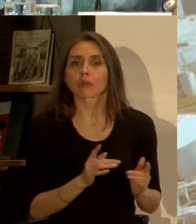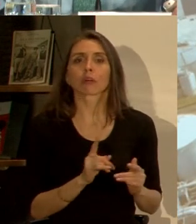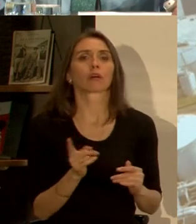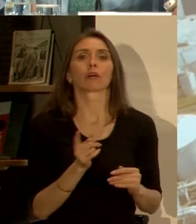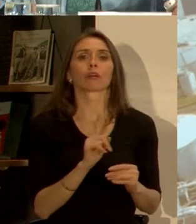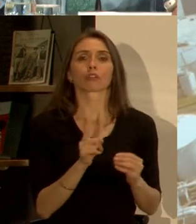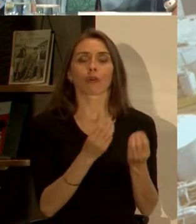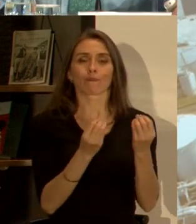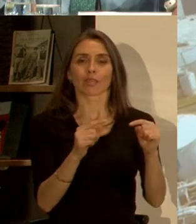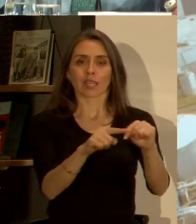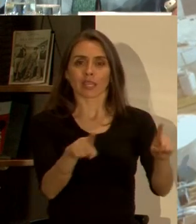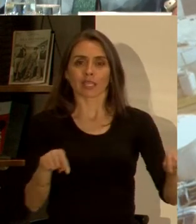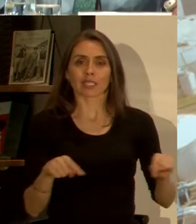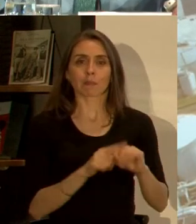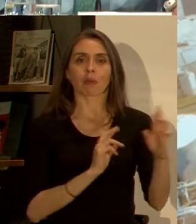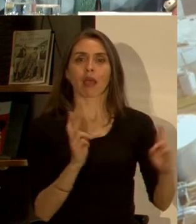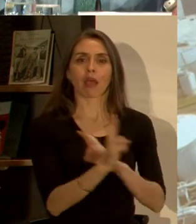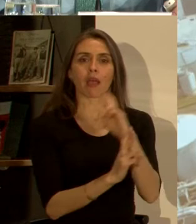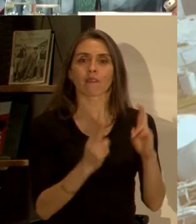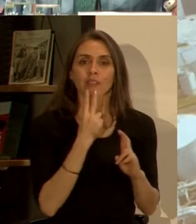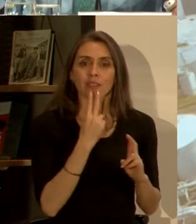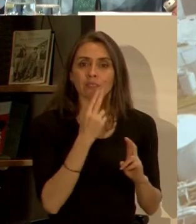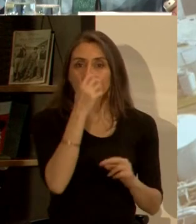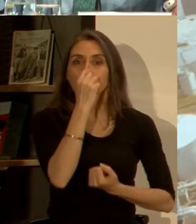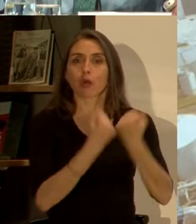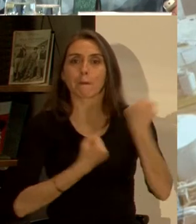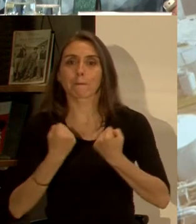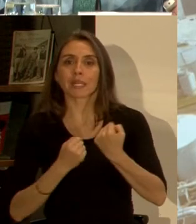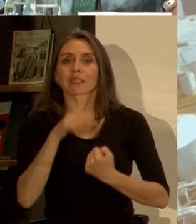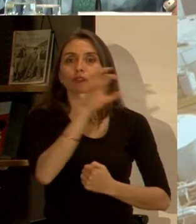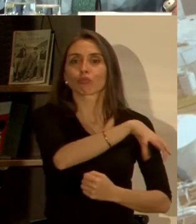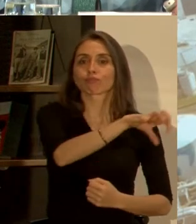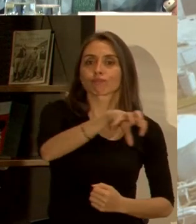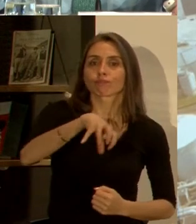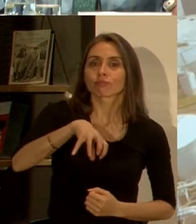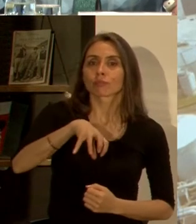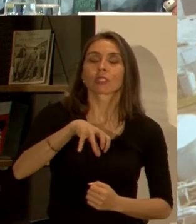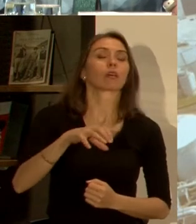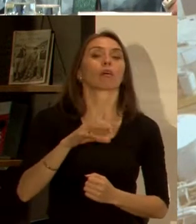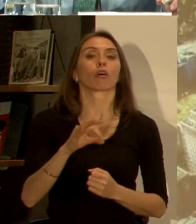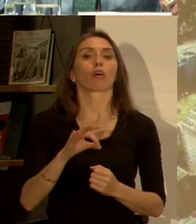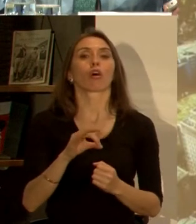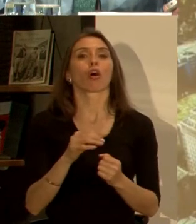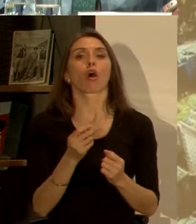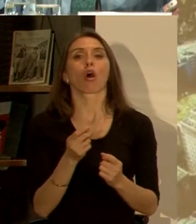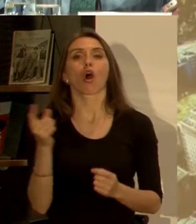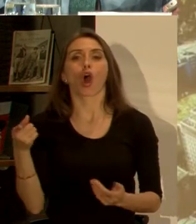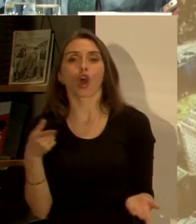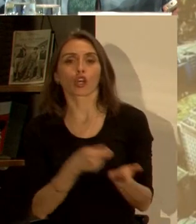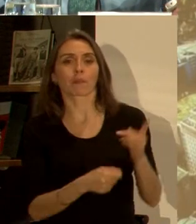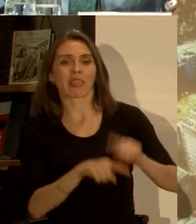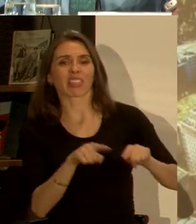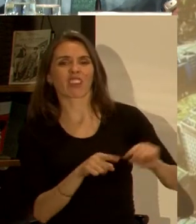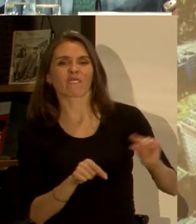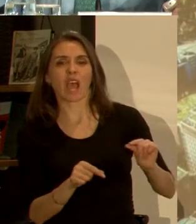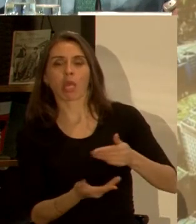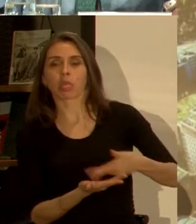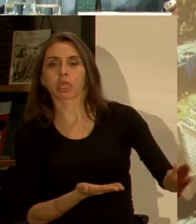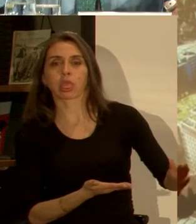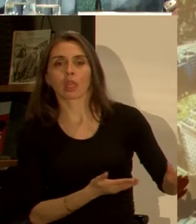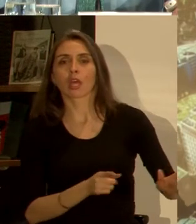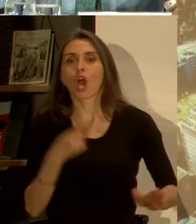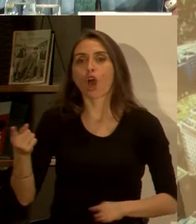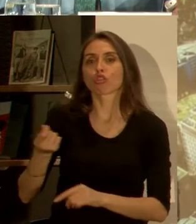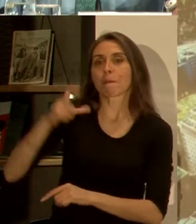modelo ideal de espacio para convivir con las actividades productivas o simplemente porque los modelos de especulación no ayudan a que